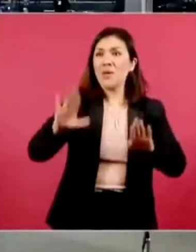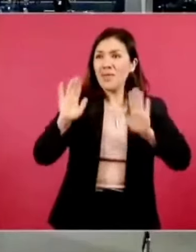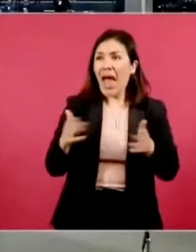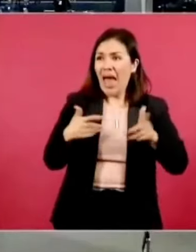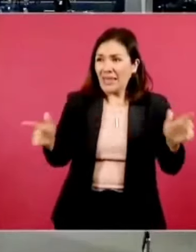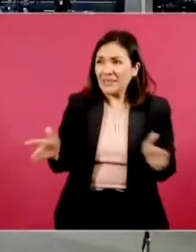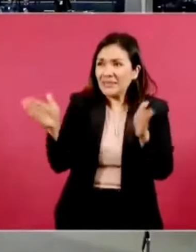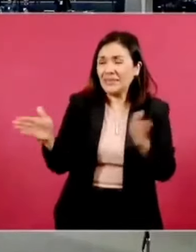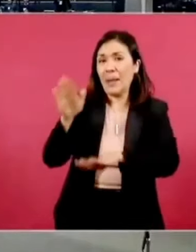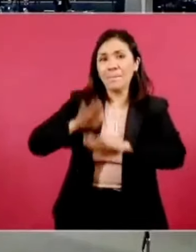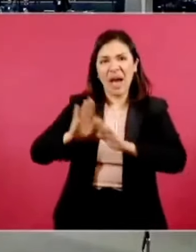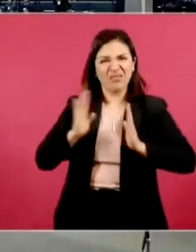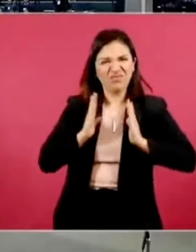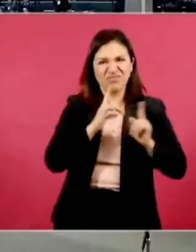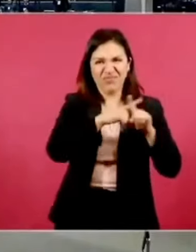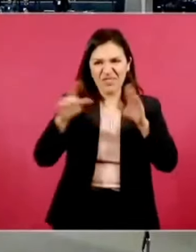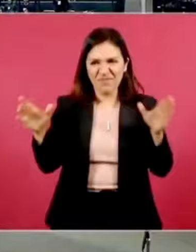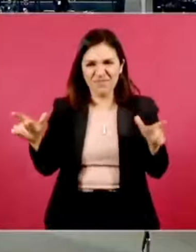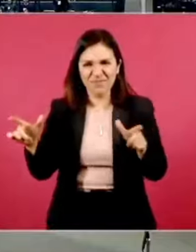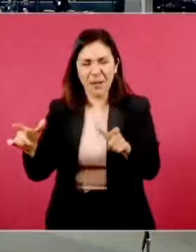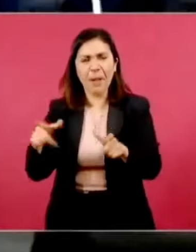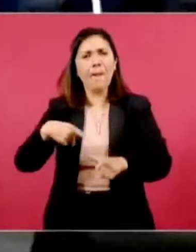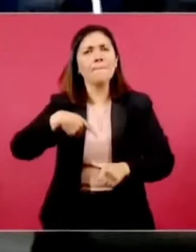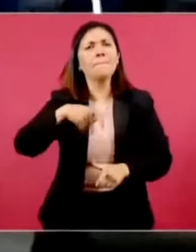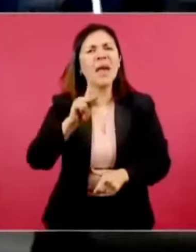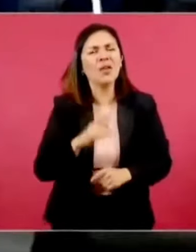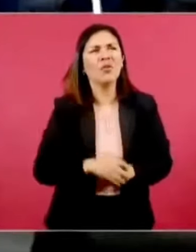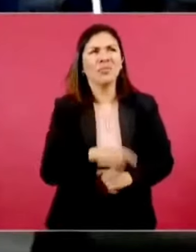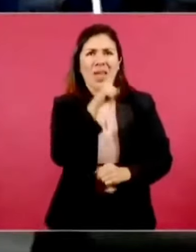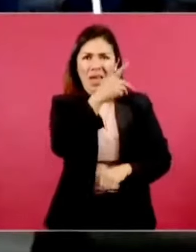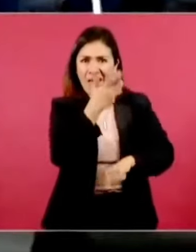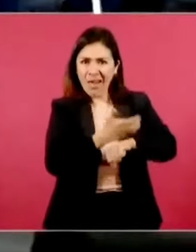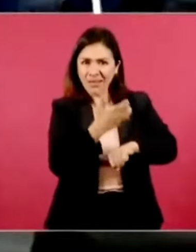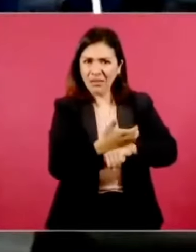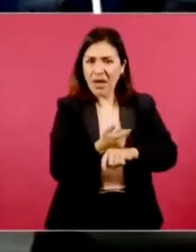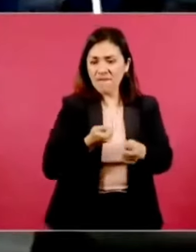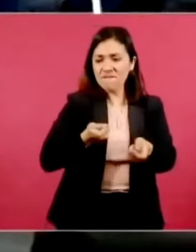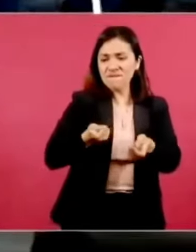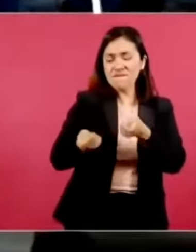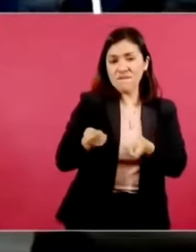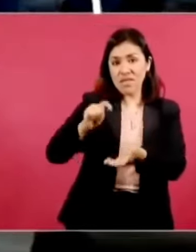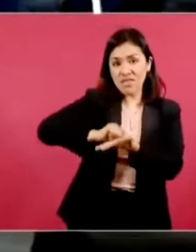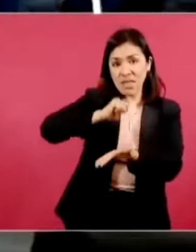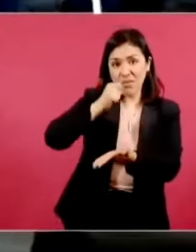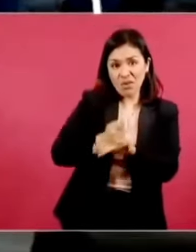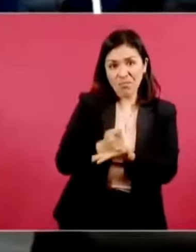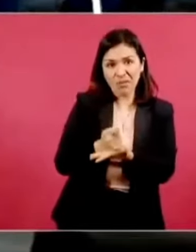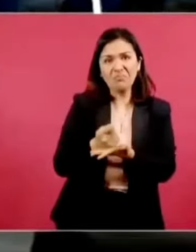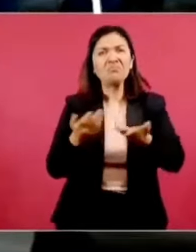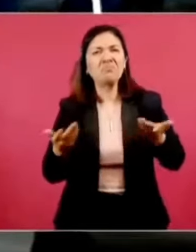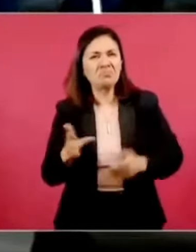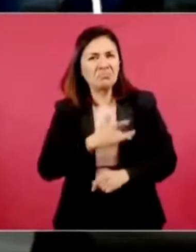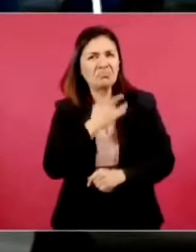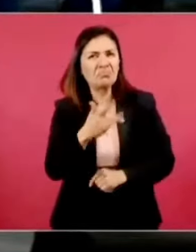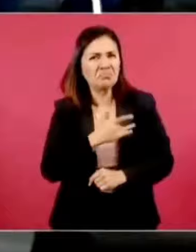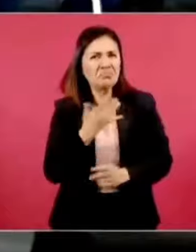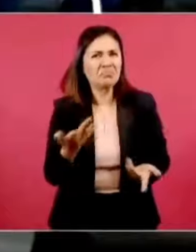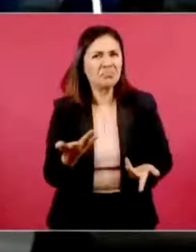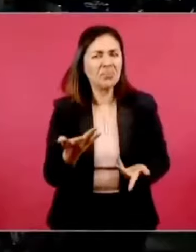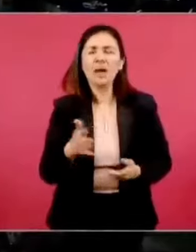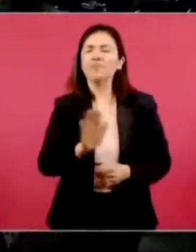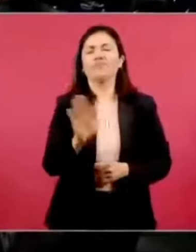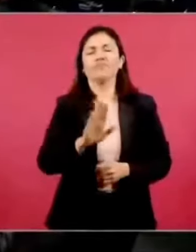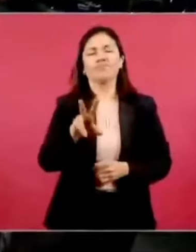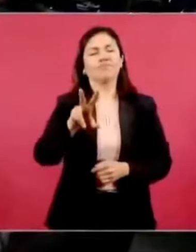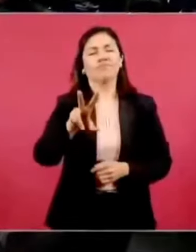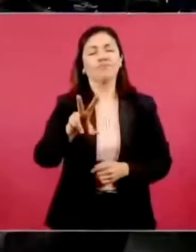sí, ¿qué tanto Estados Unidos juega con Tamaulipas, digamos? ¿Está Greg Abbott? ¿Está todo esto? No, no hay nada